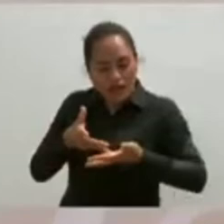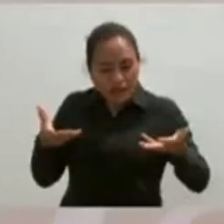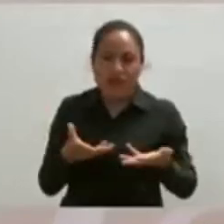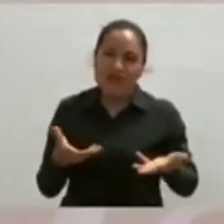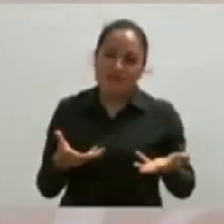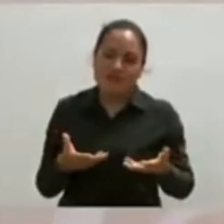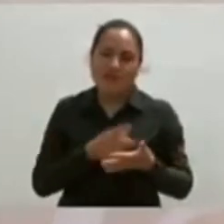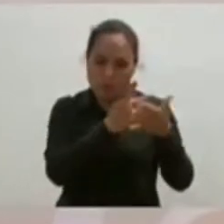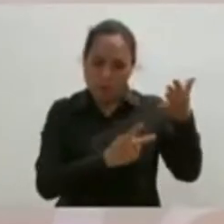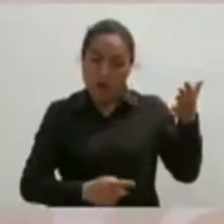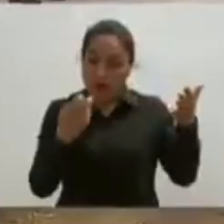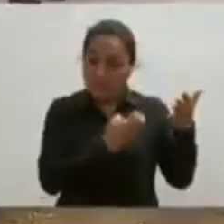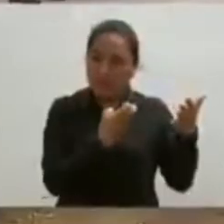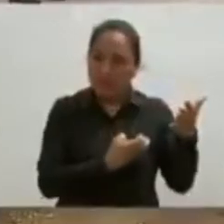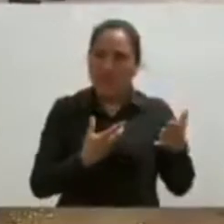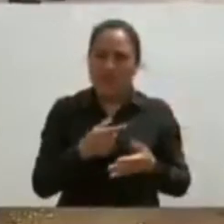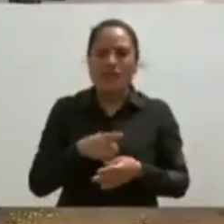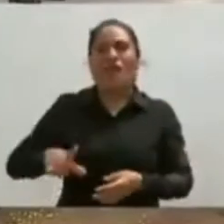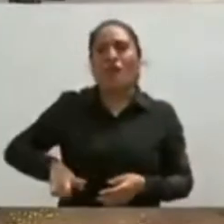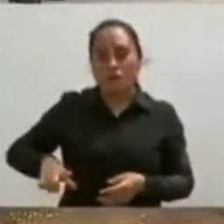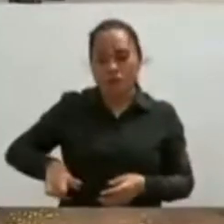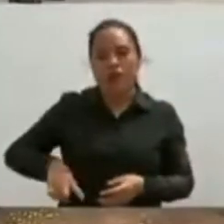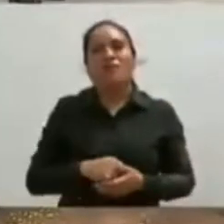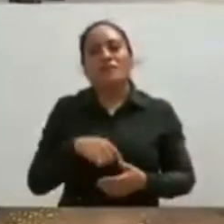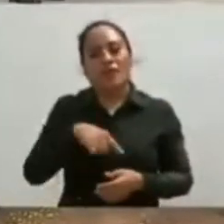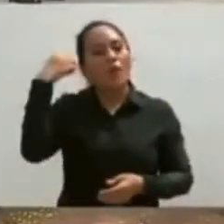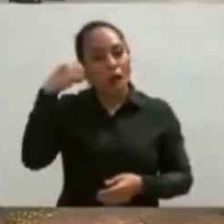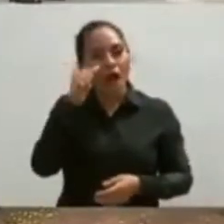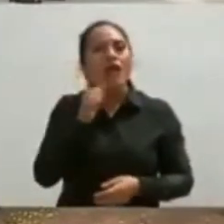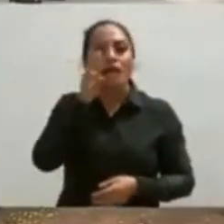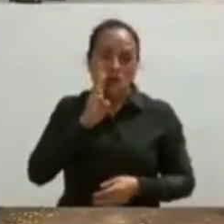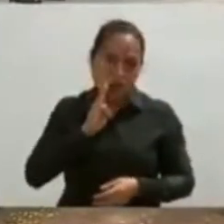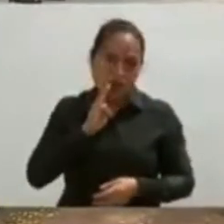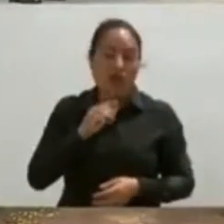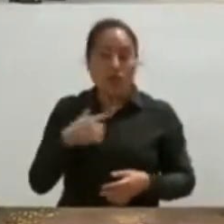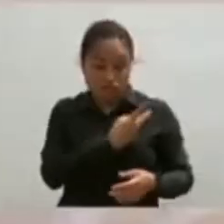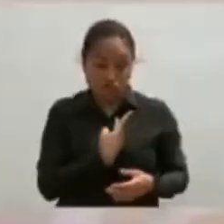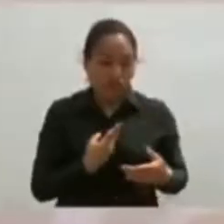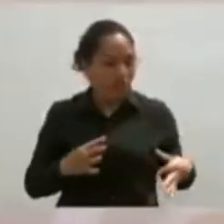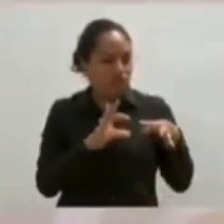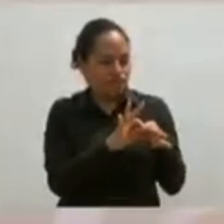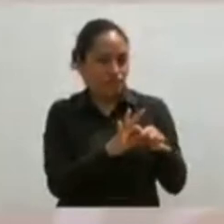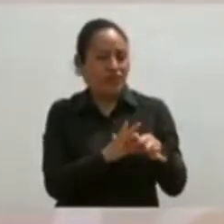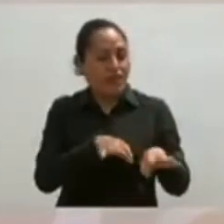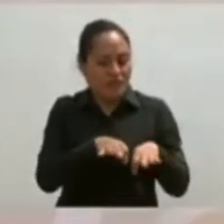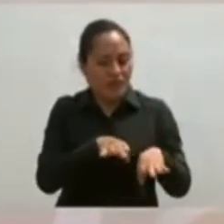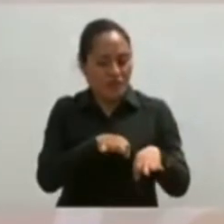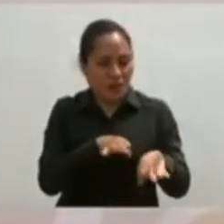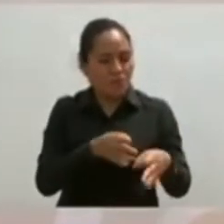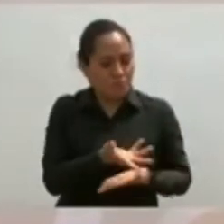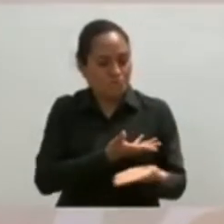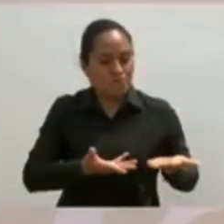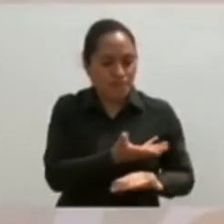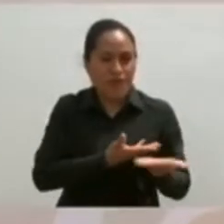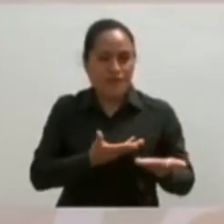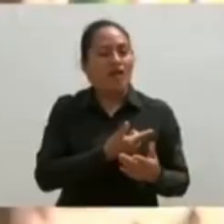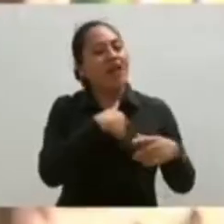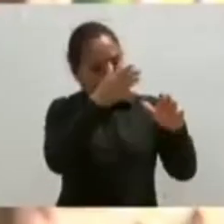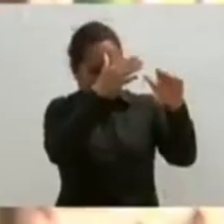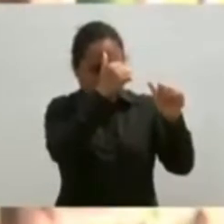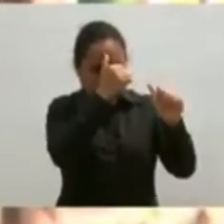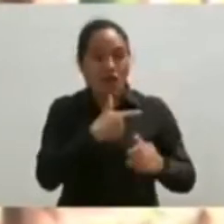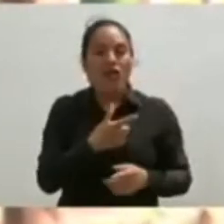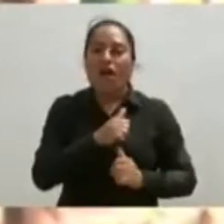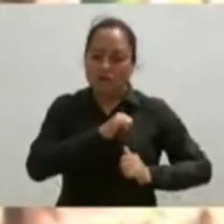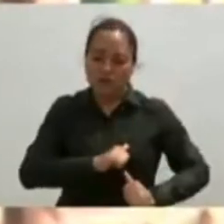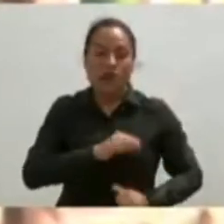cabo con el gobernador de Oaxaca, Alejandro Murat. Estamos trabajando de manera coordinada. Estamos poniendo de acuerdo también